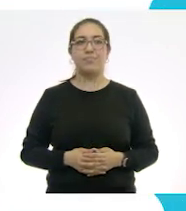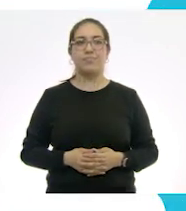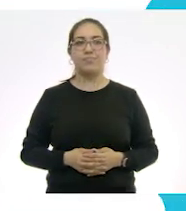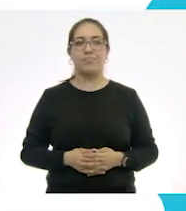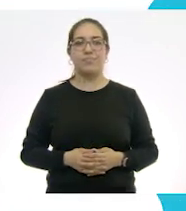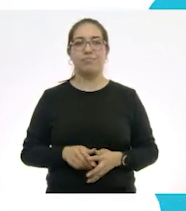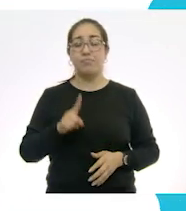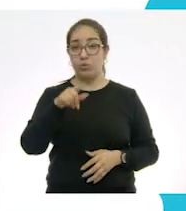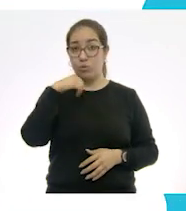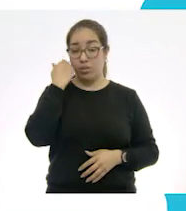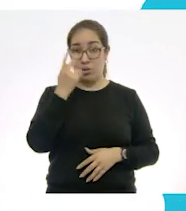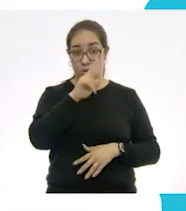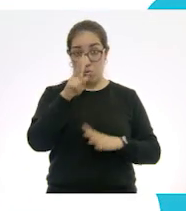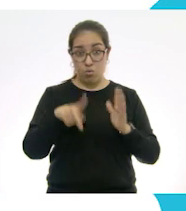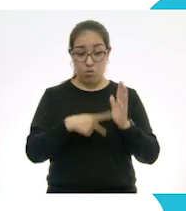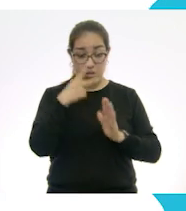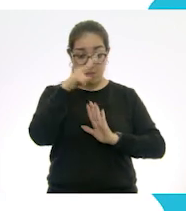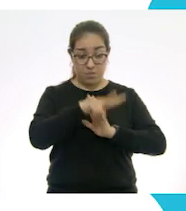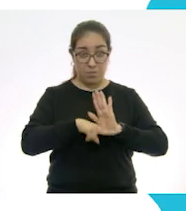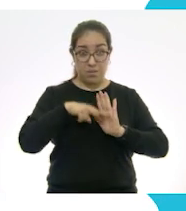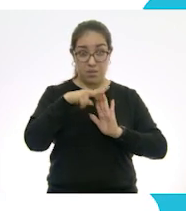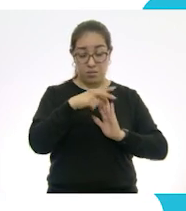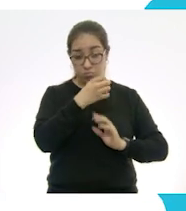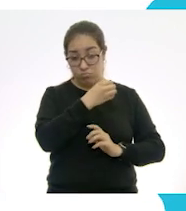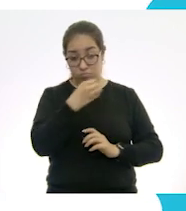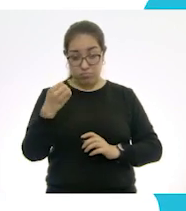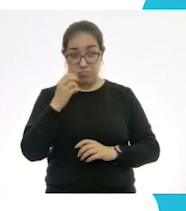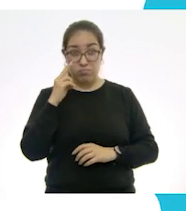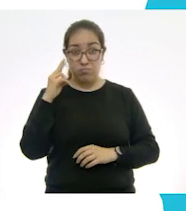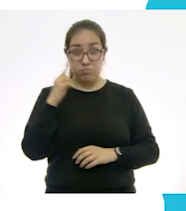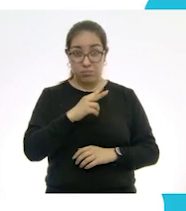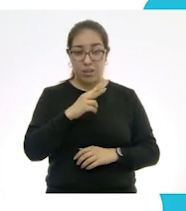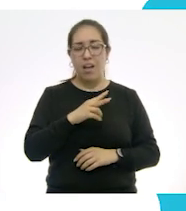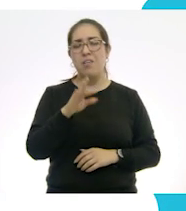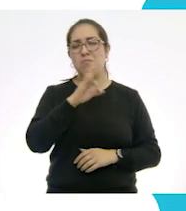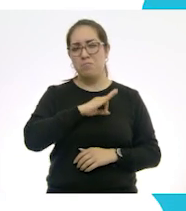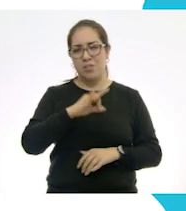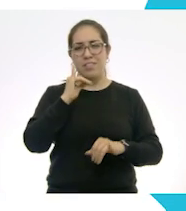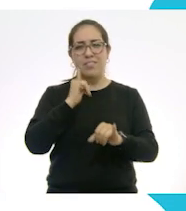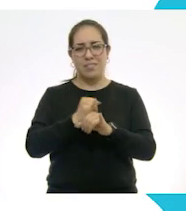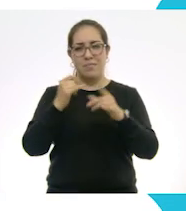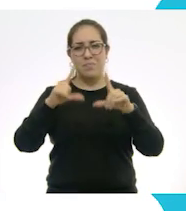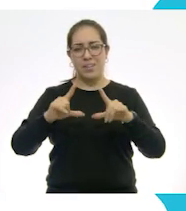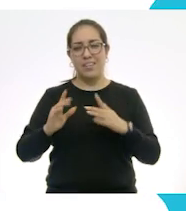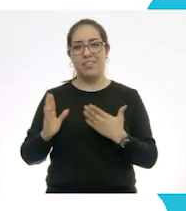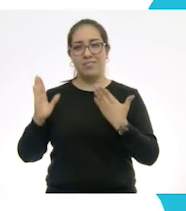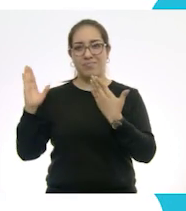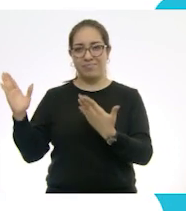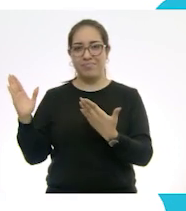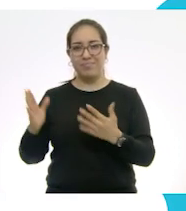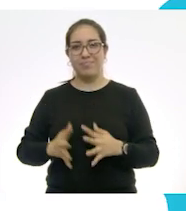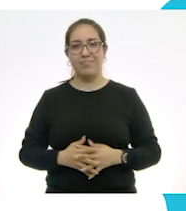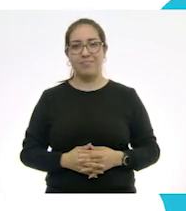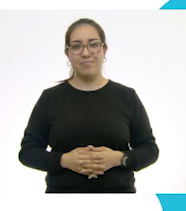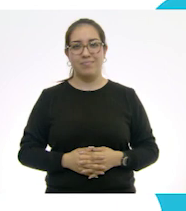Si quieres volver a ver los programas de Aprende en Casa, los puedes encontrar en la siguiente liga. Aprende en Casa.cep